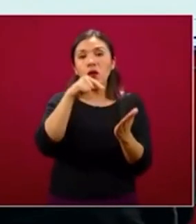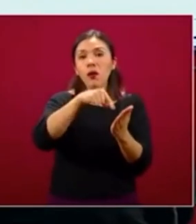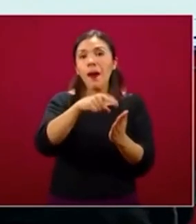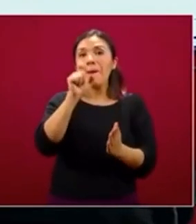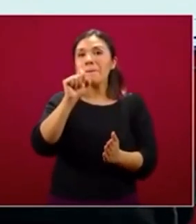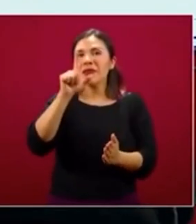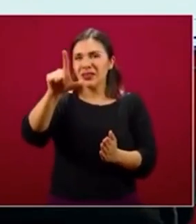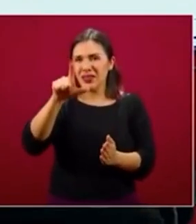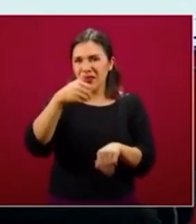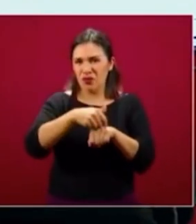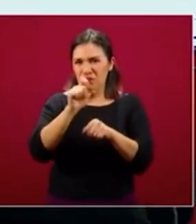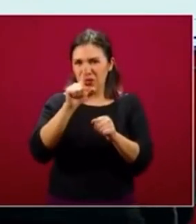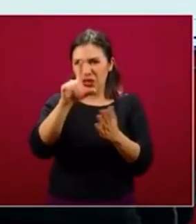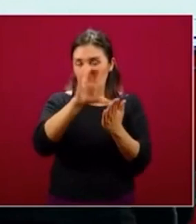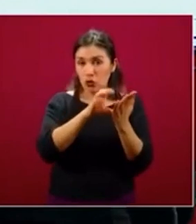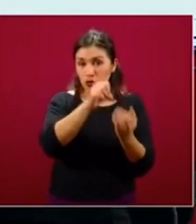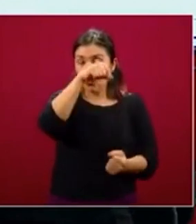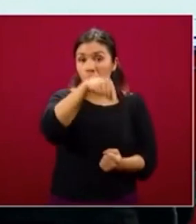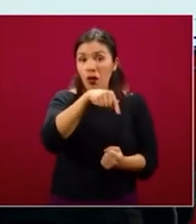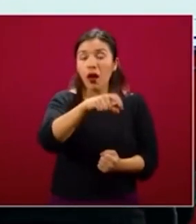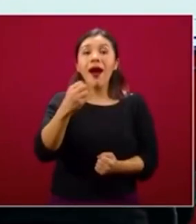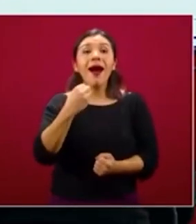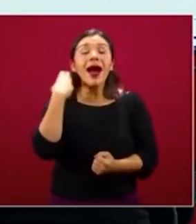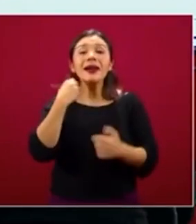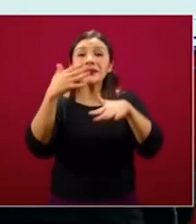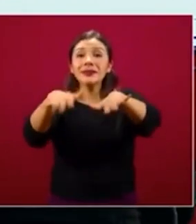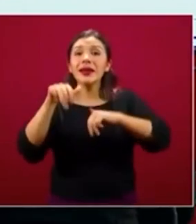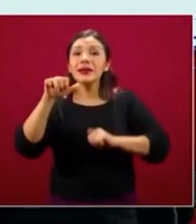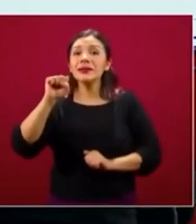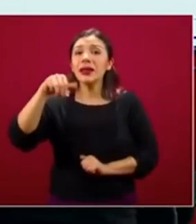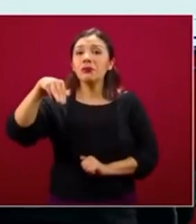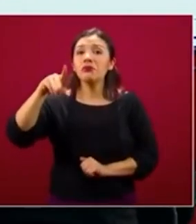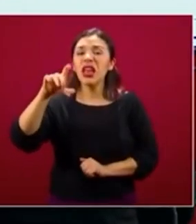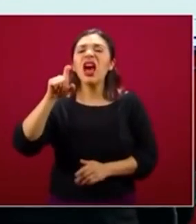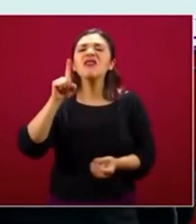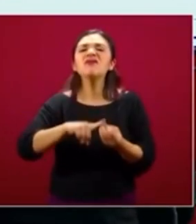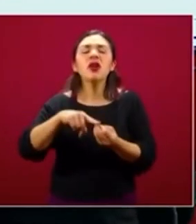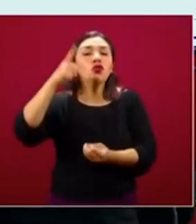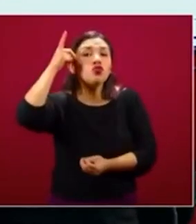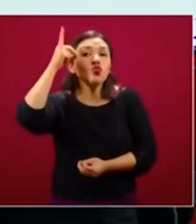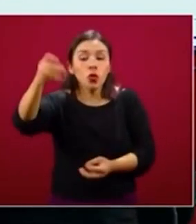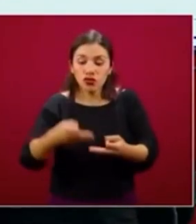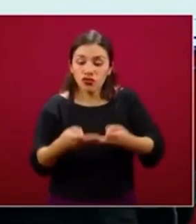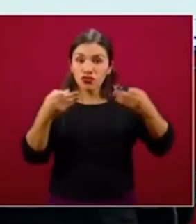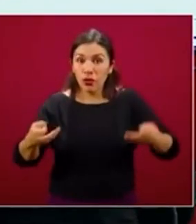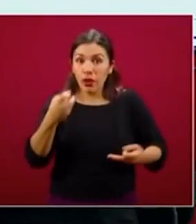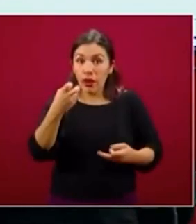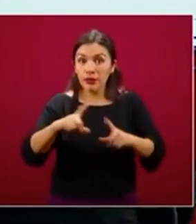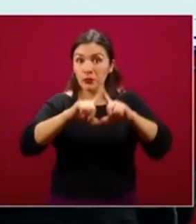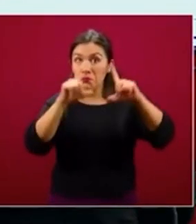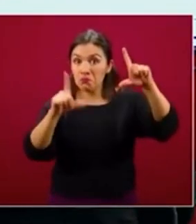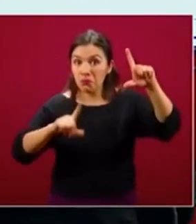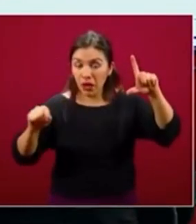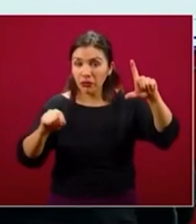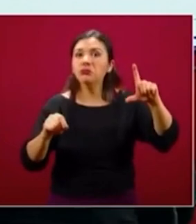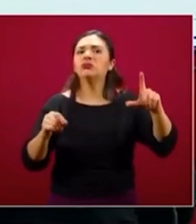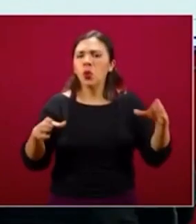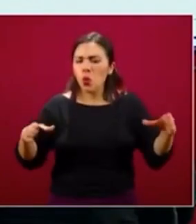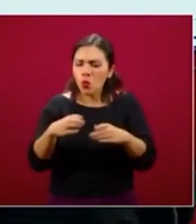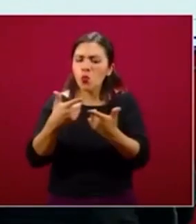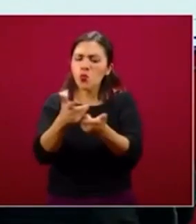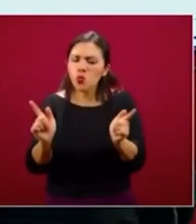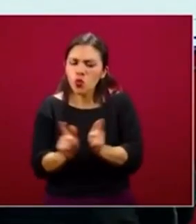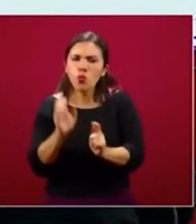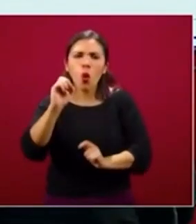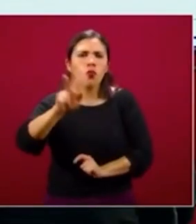constitucional, la Asamblea, y estamos hablando en la tenencia de la tierra que tiene nuestro país, ejidal, comunal o pequeña